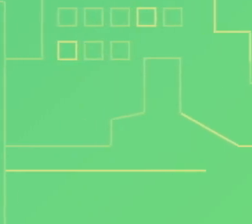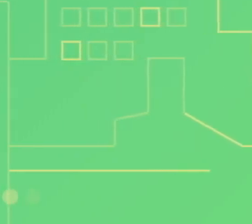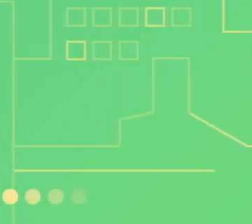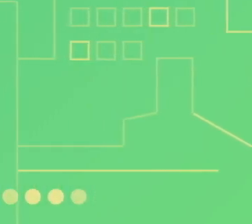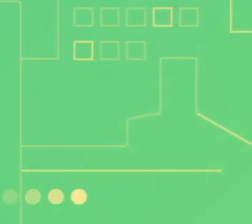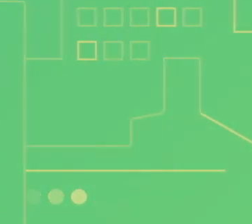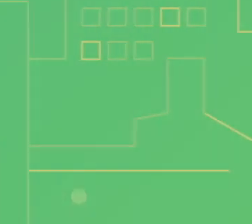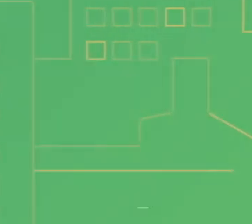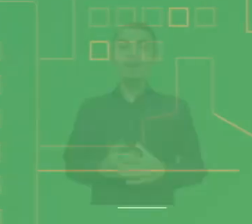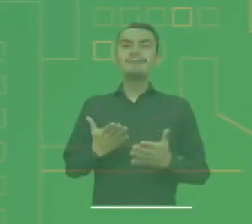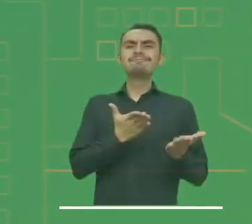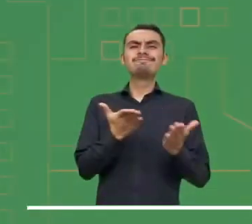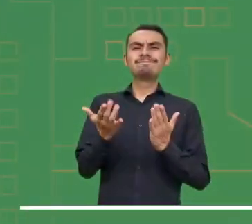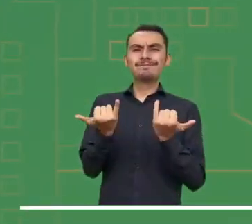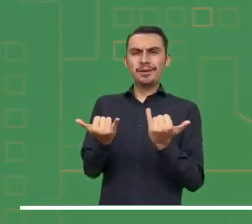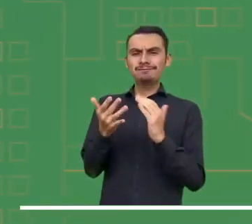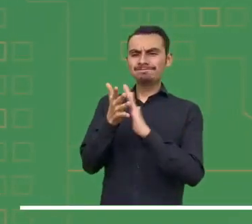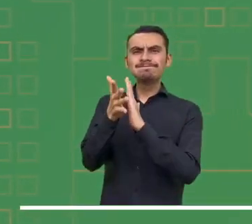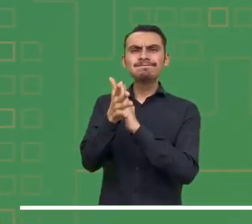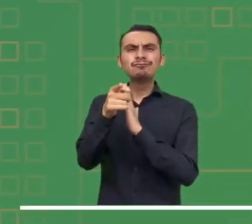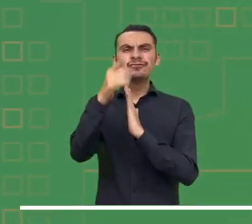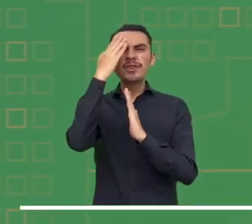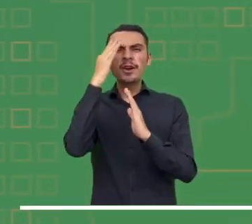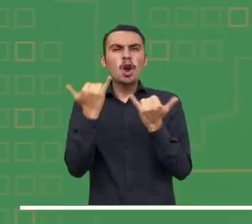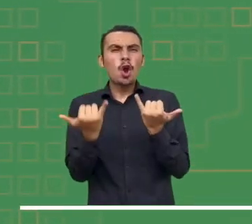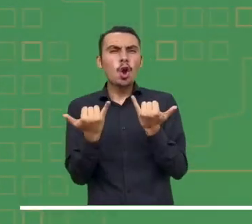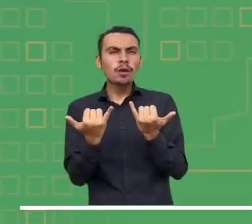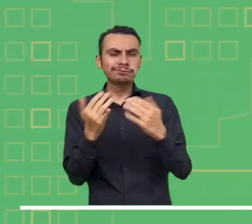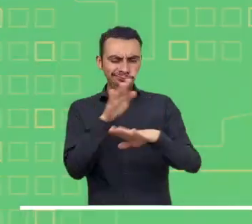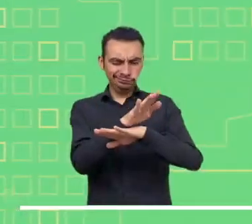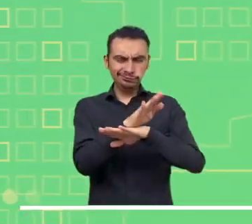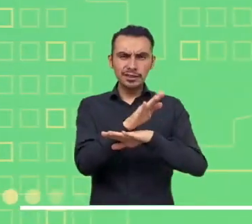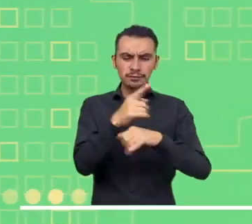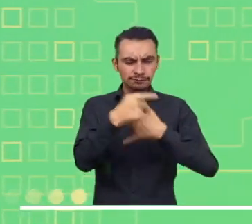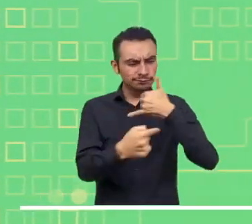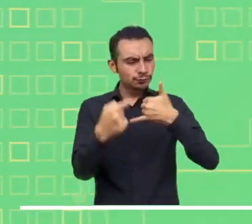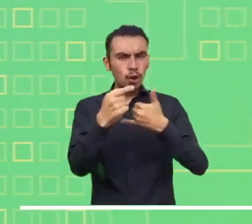Llegamos al final de este miércoles con el pronóstico del tiempo de la noche de hoy.